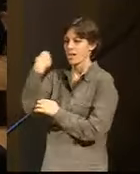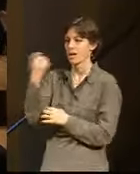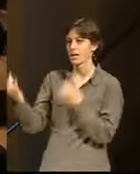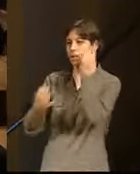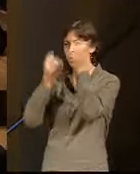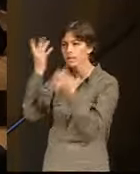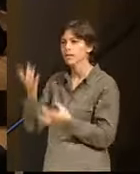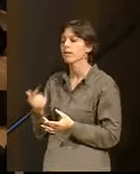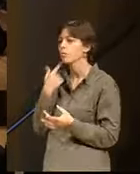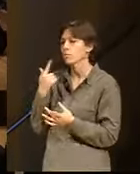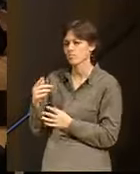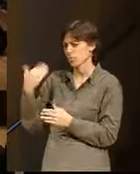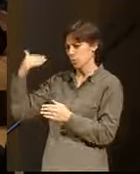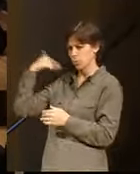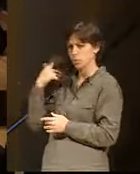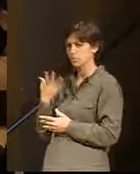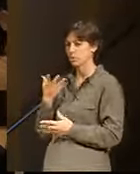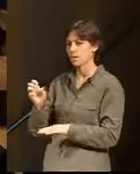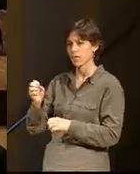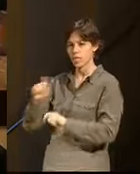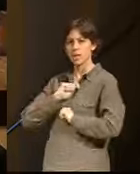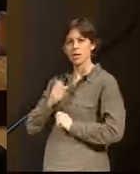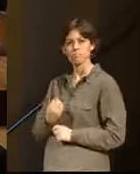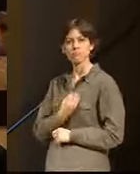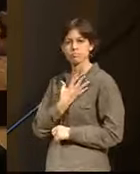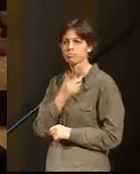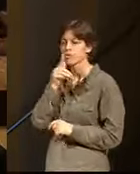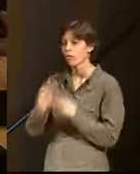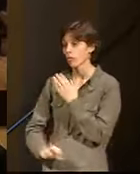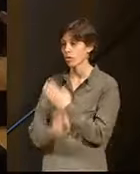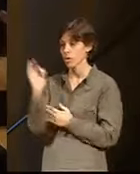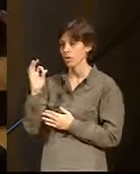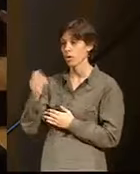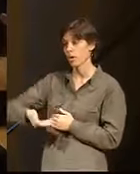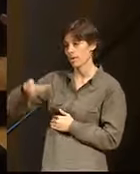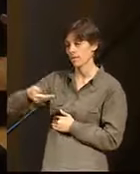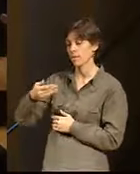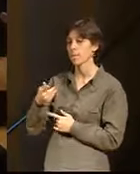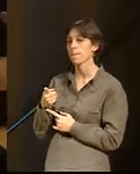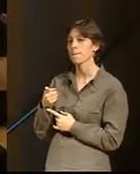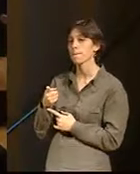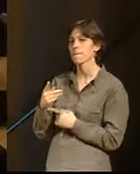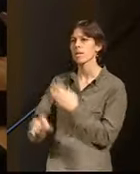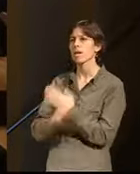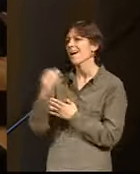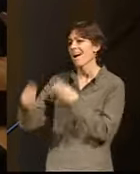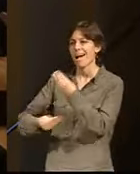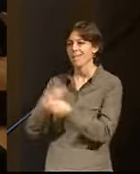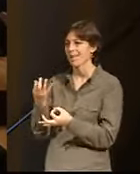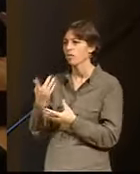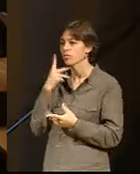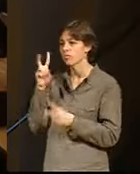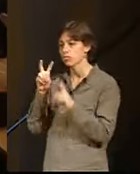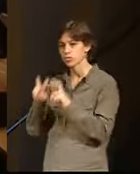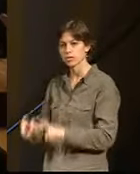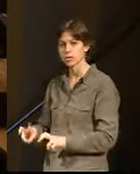nos entusiasmó. La verdad es que en la Fundación lo que hacemos es buscar trabajo